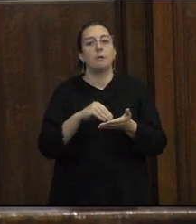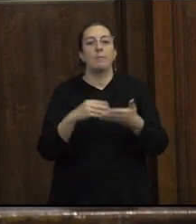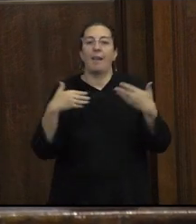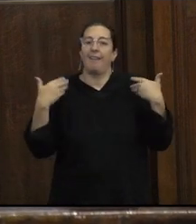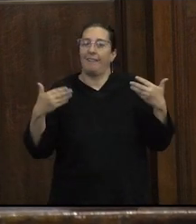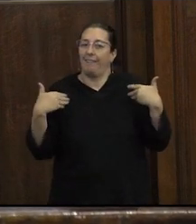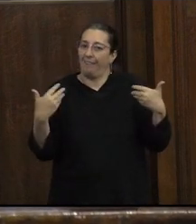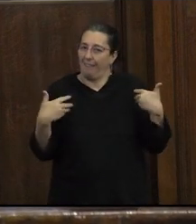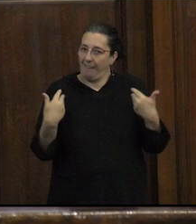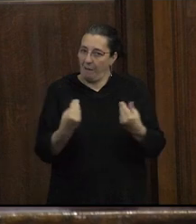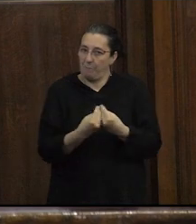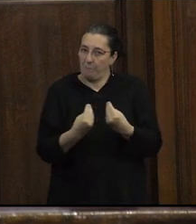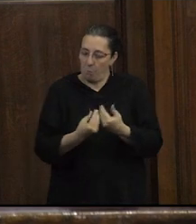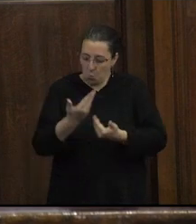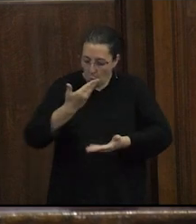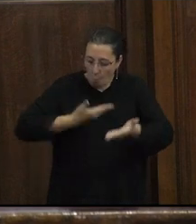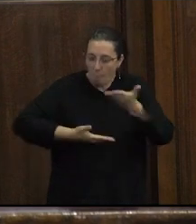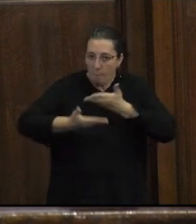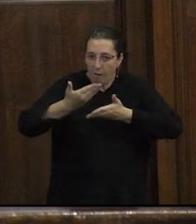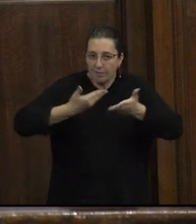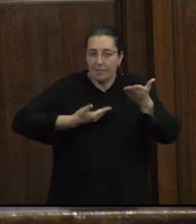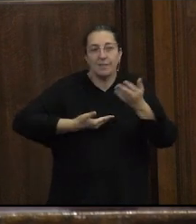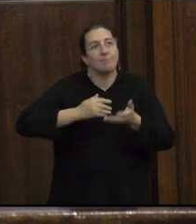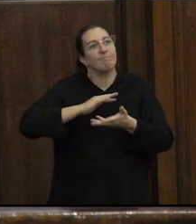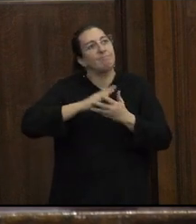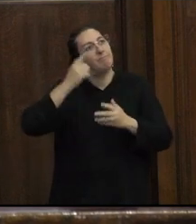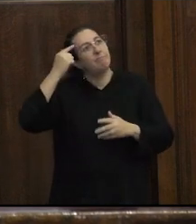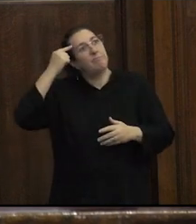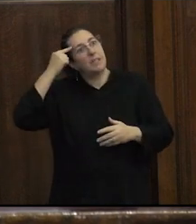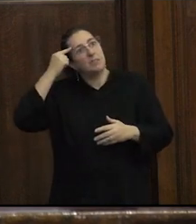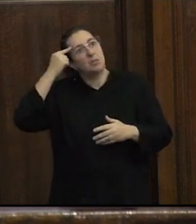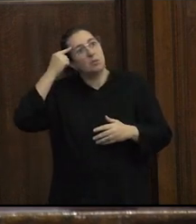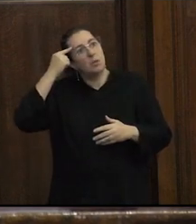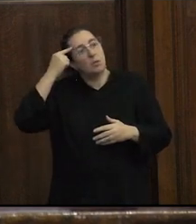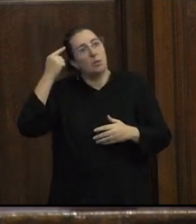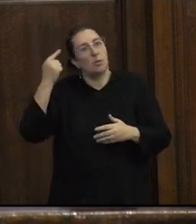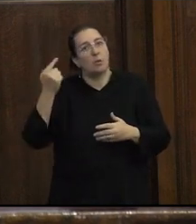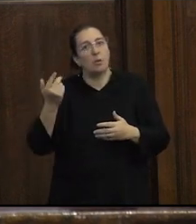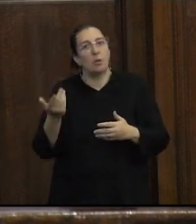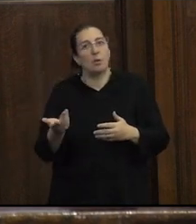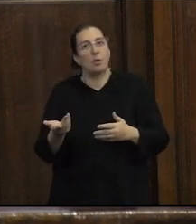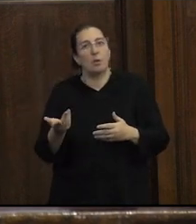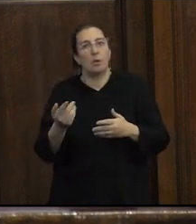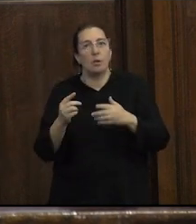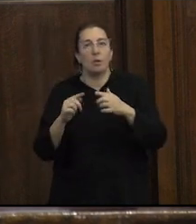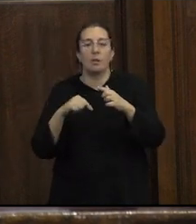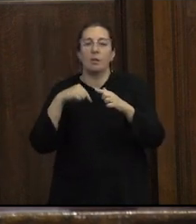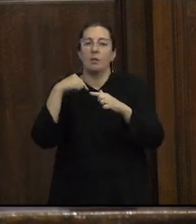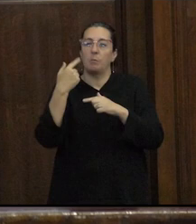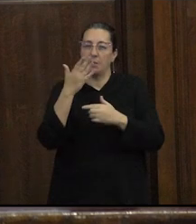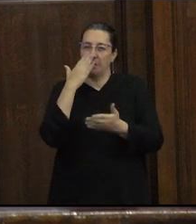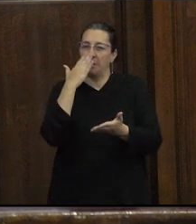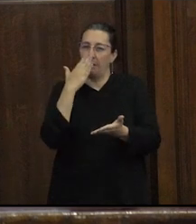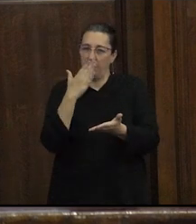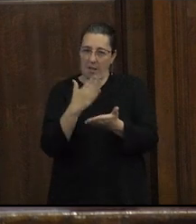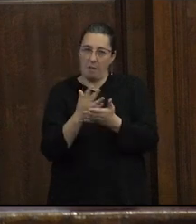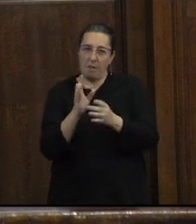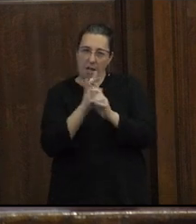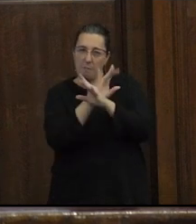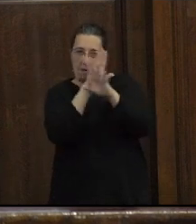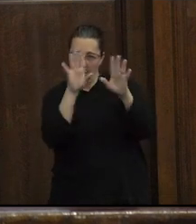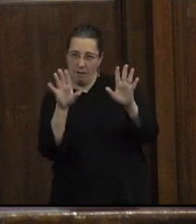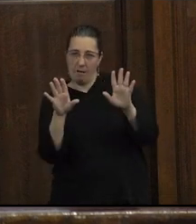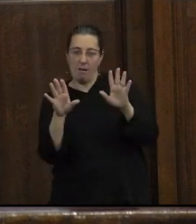alegría poder compartir mis pensamientos como... yo creo que al final va a quedar más claro tengo una